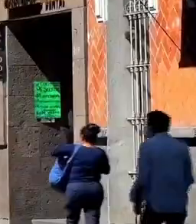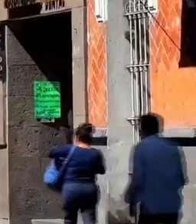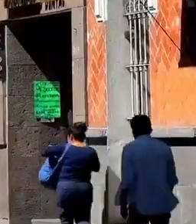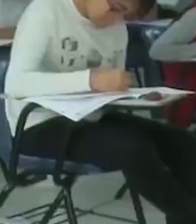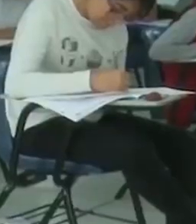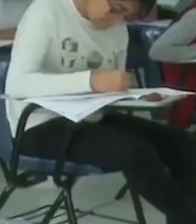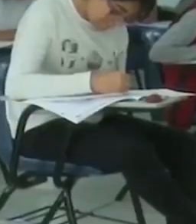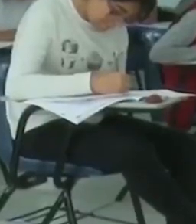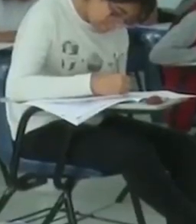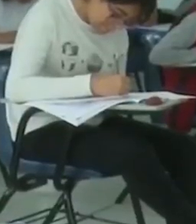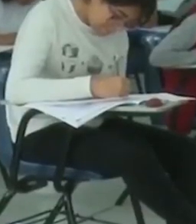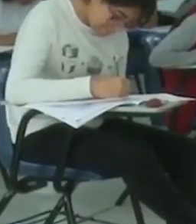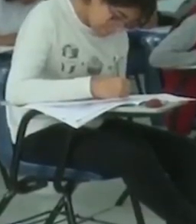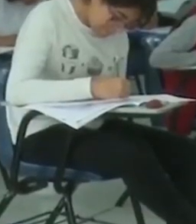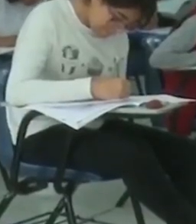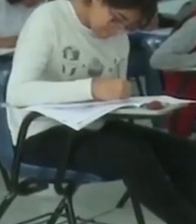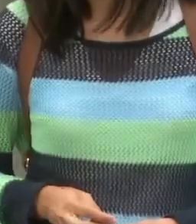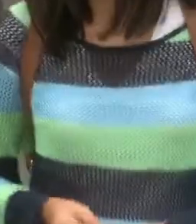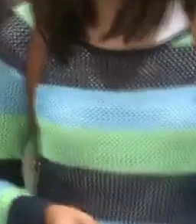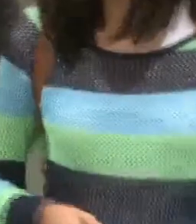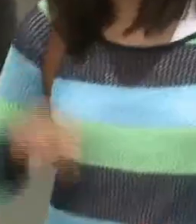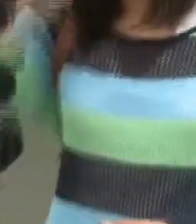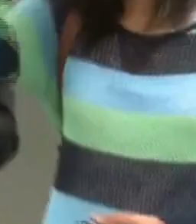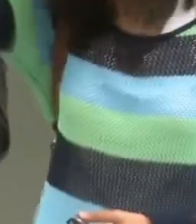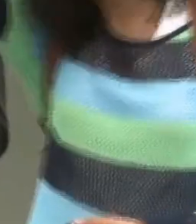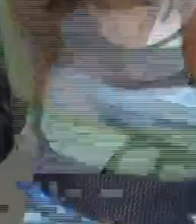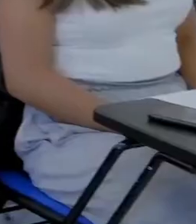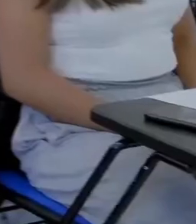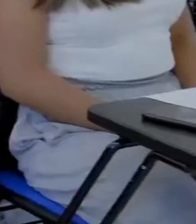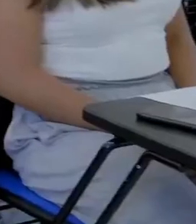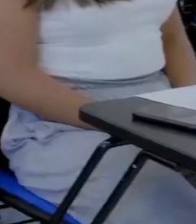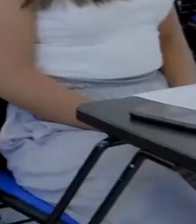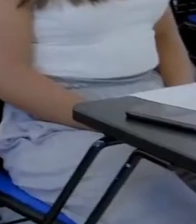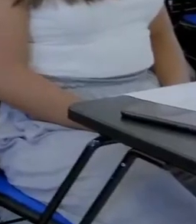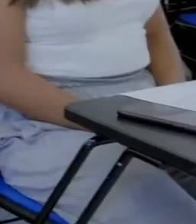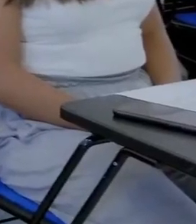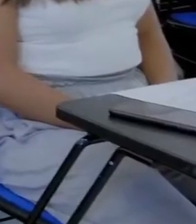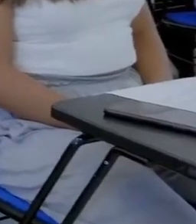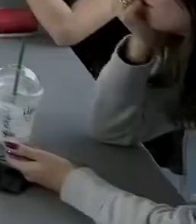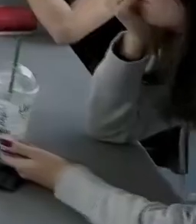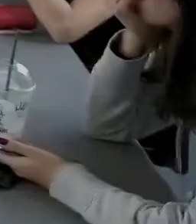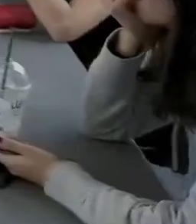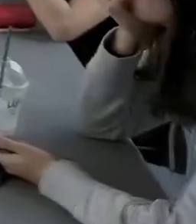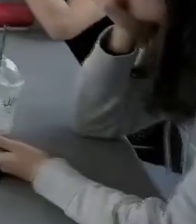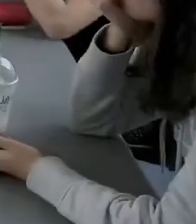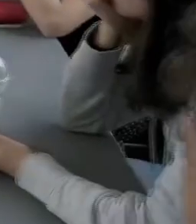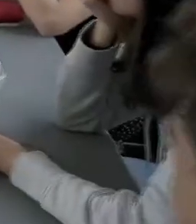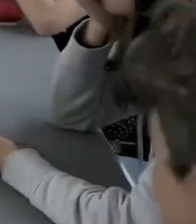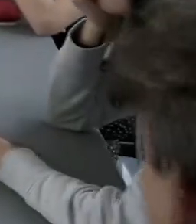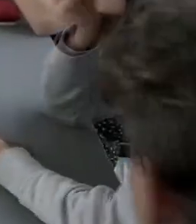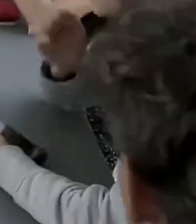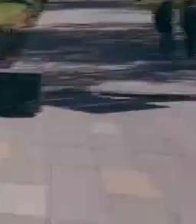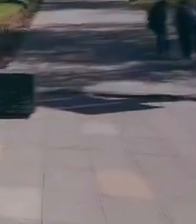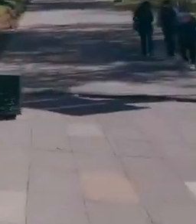localidad, siendo además una opción para el desarrollo técnico y profesional de los jóvenes de esta entidad. Cabe